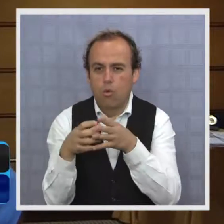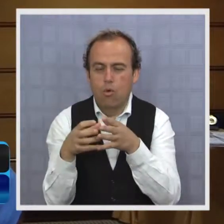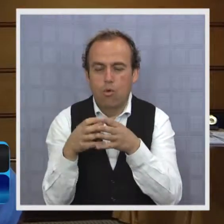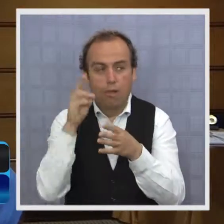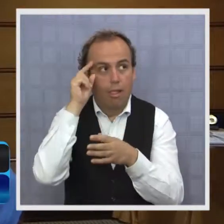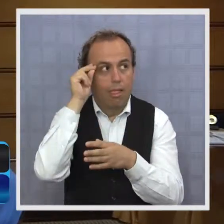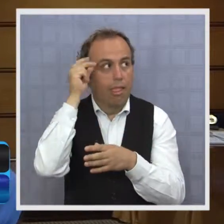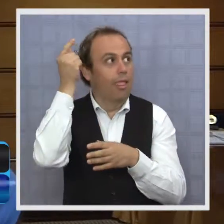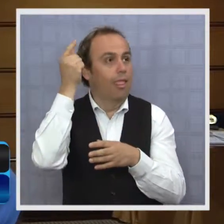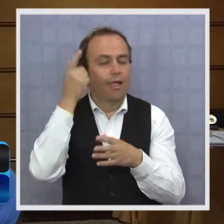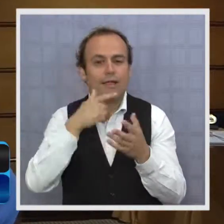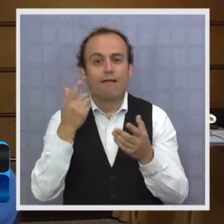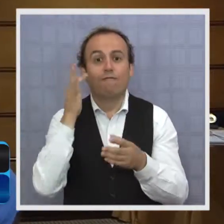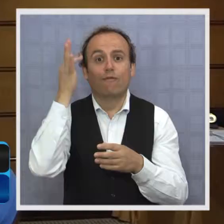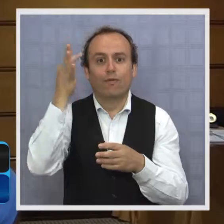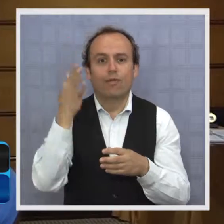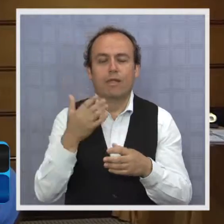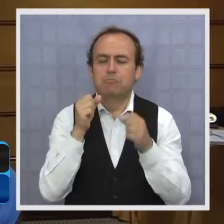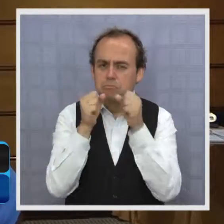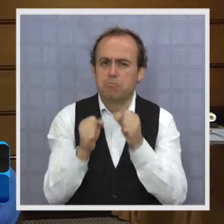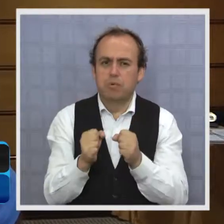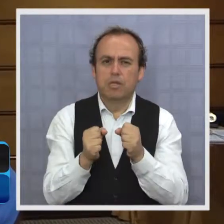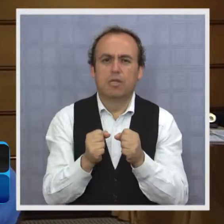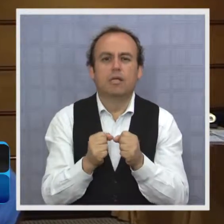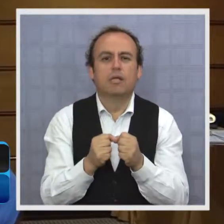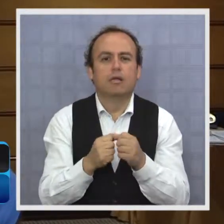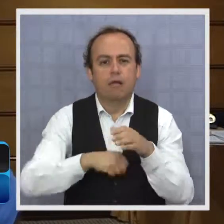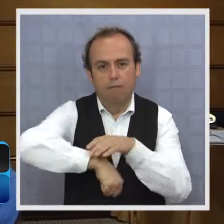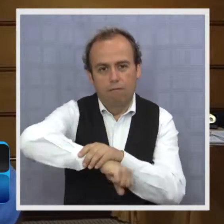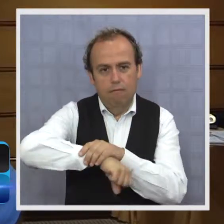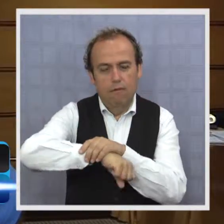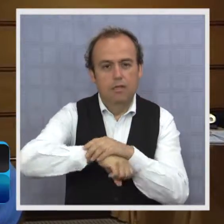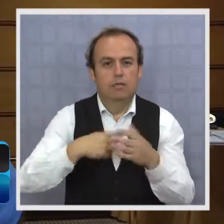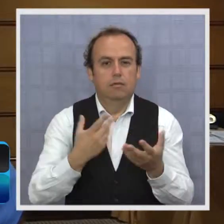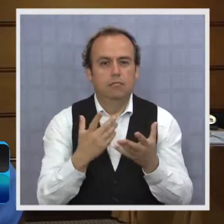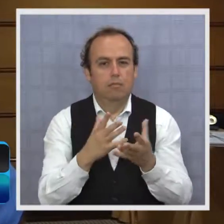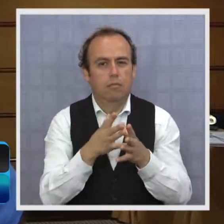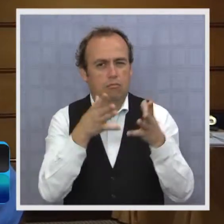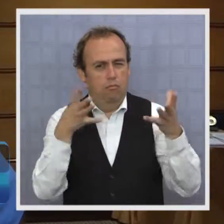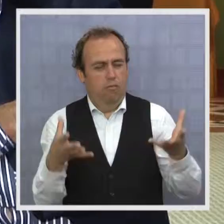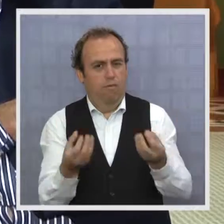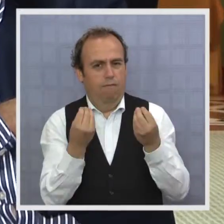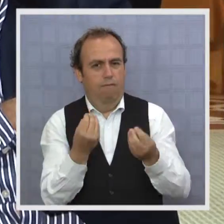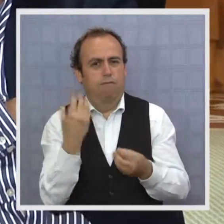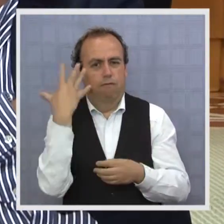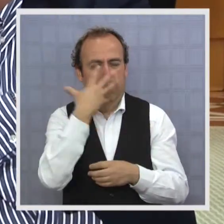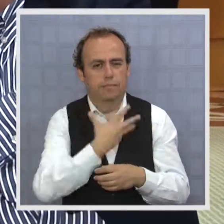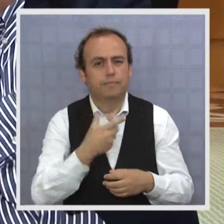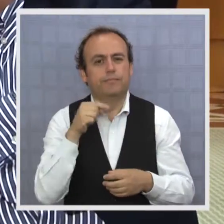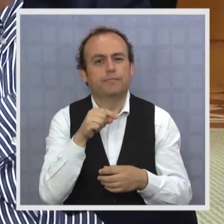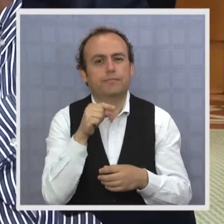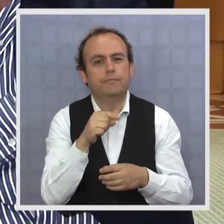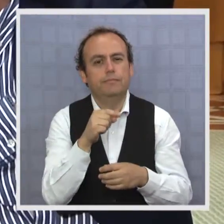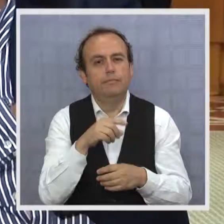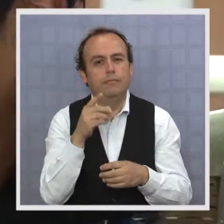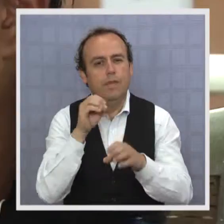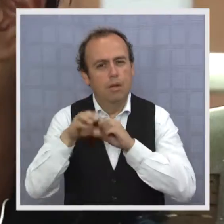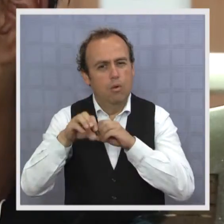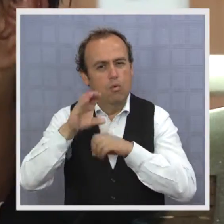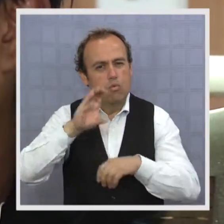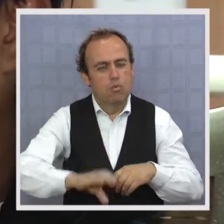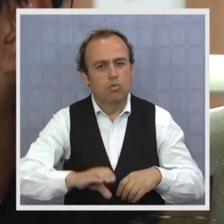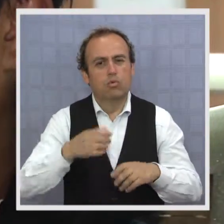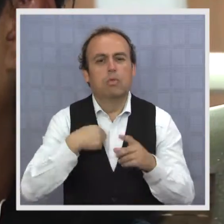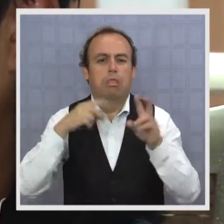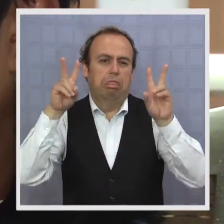empolleta como para que en el futuro siempre seamos capaces del evento que hagamos, lo transformemos en un gran evento. Durante los días que duró la capacitación